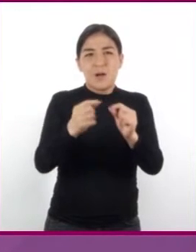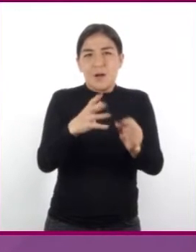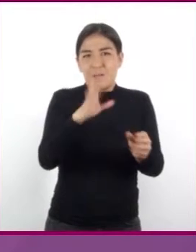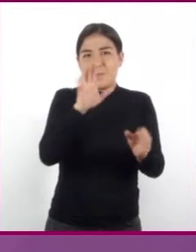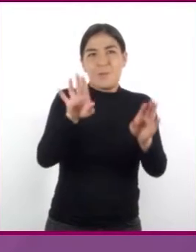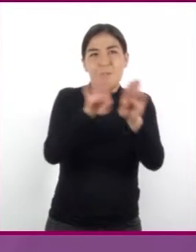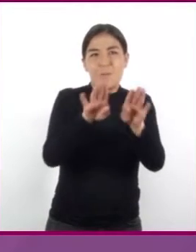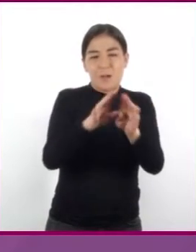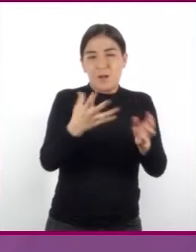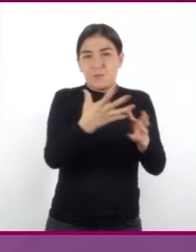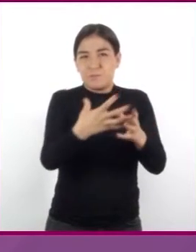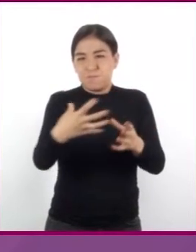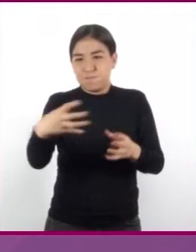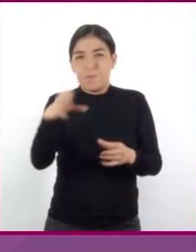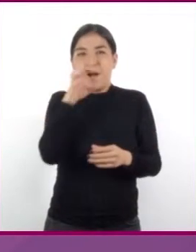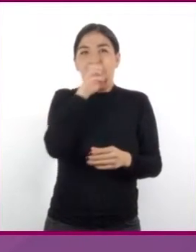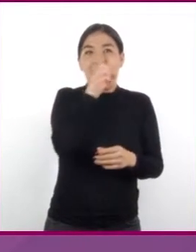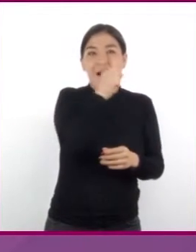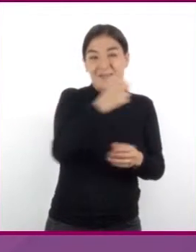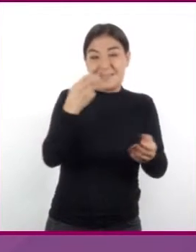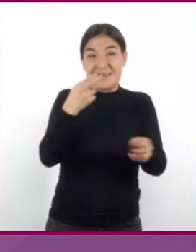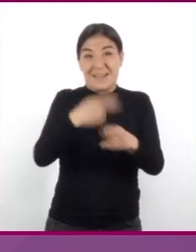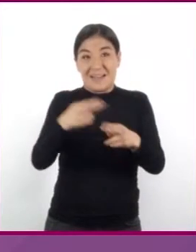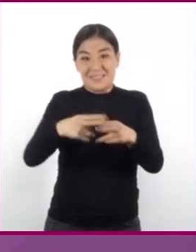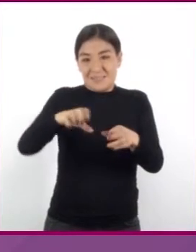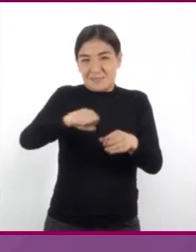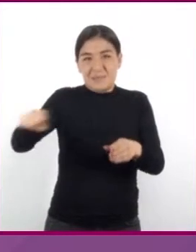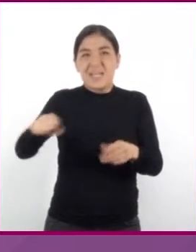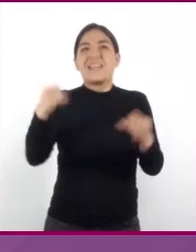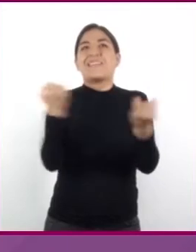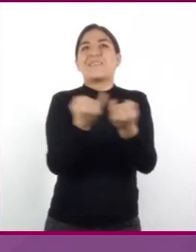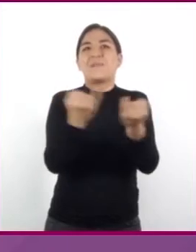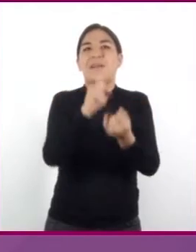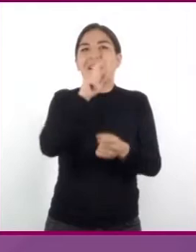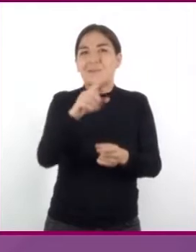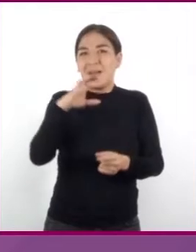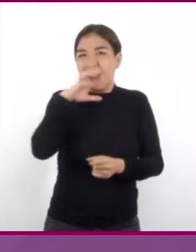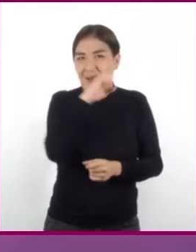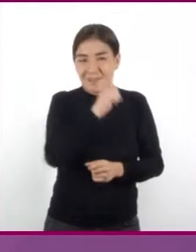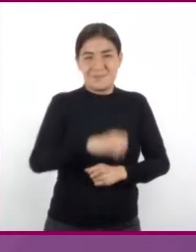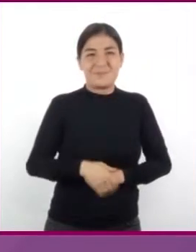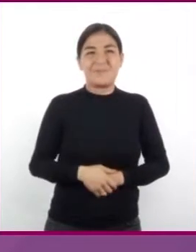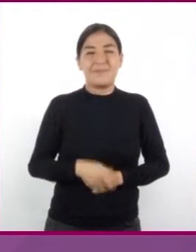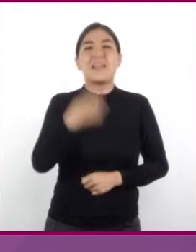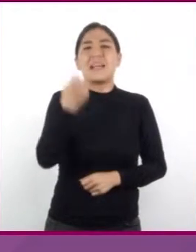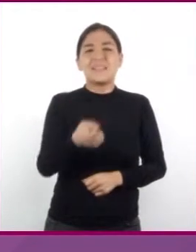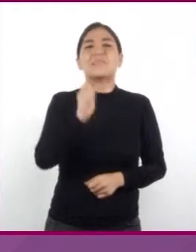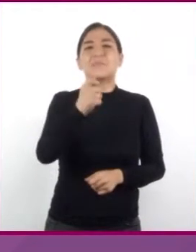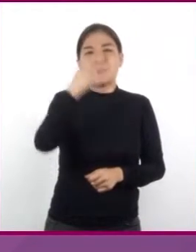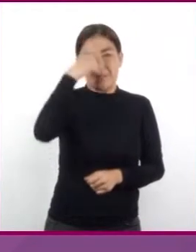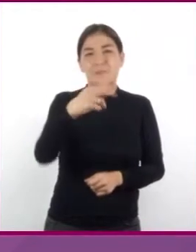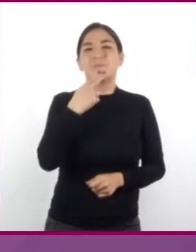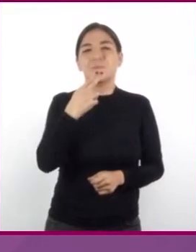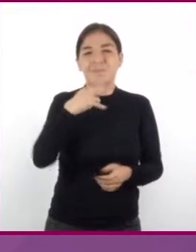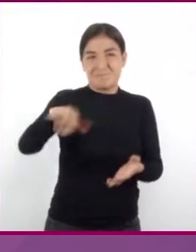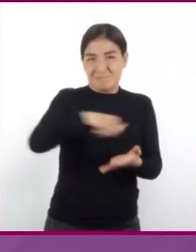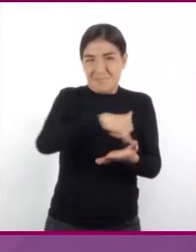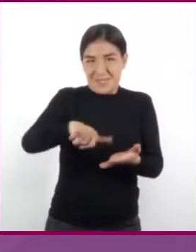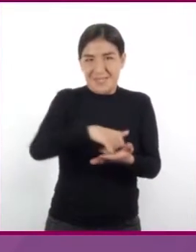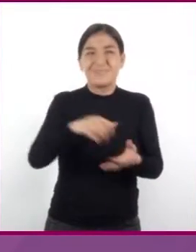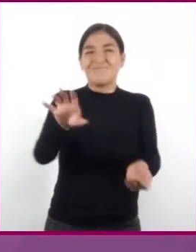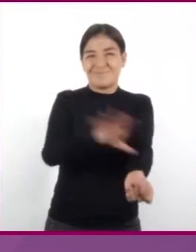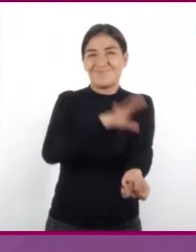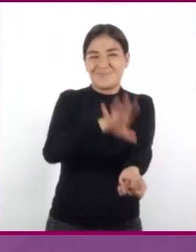lo largo de todo el material hasta que éste alcance la misma temperatura. Este principio se utiliza en la plancha eléctrica,